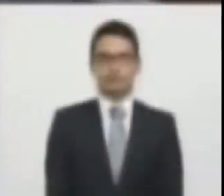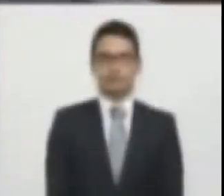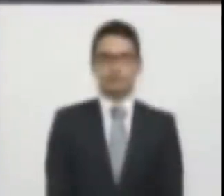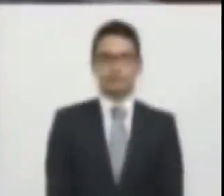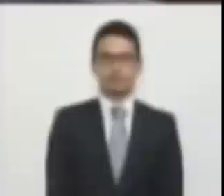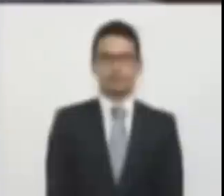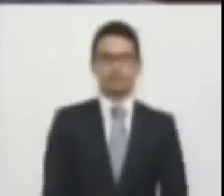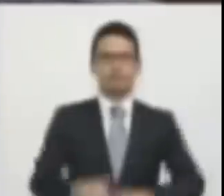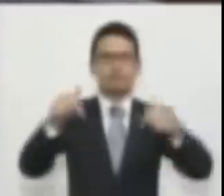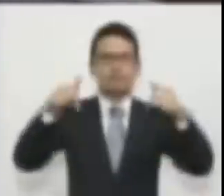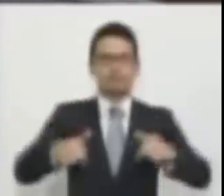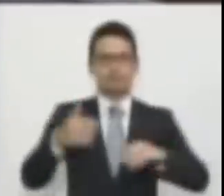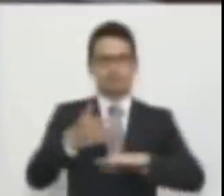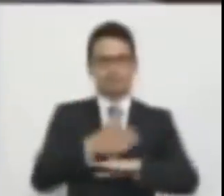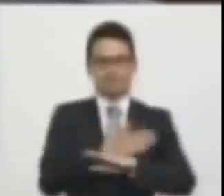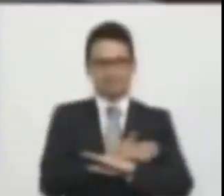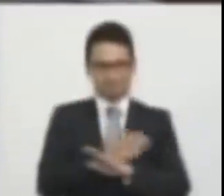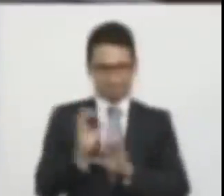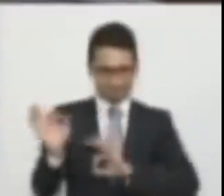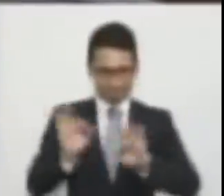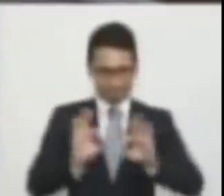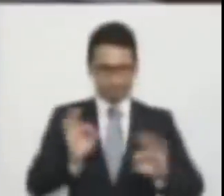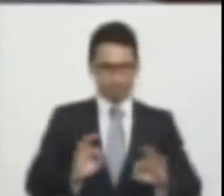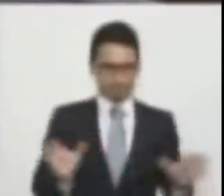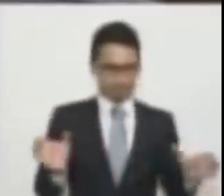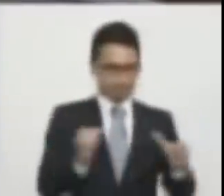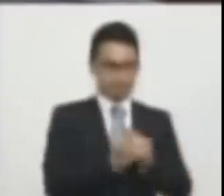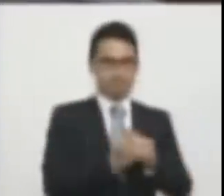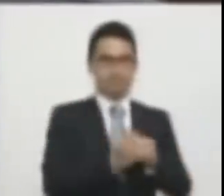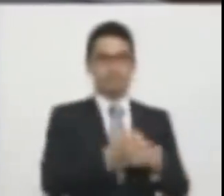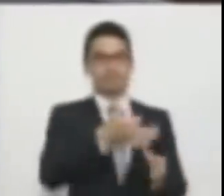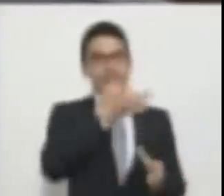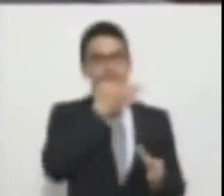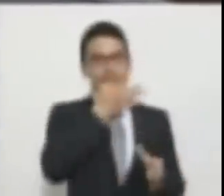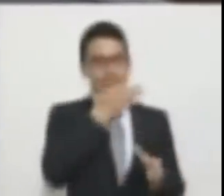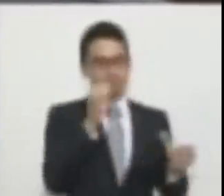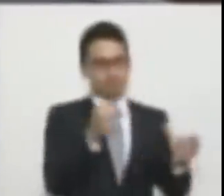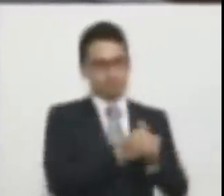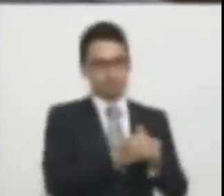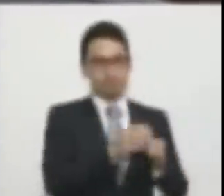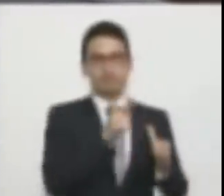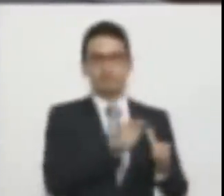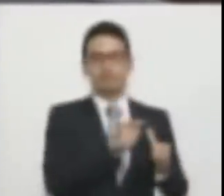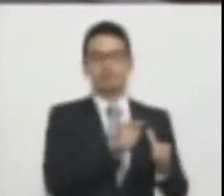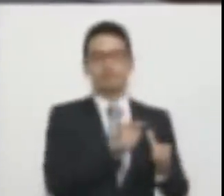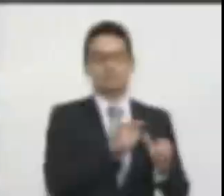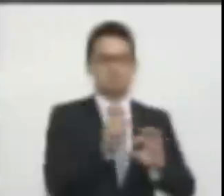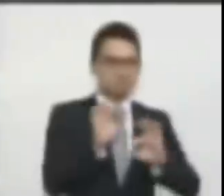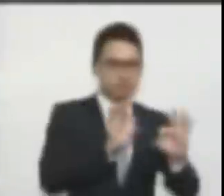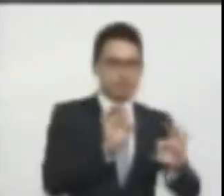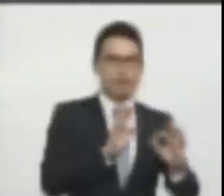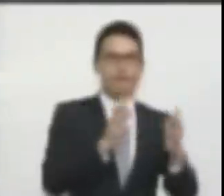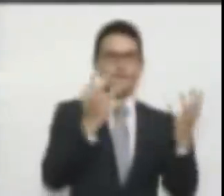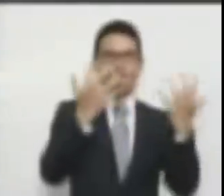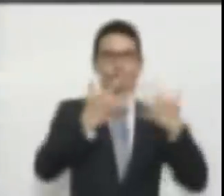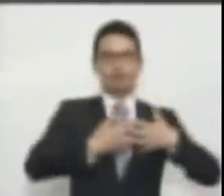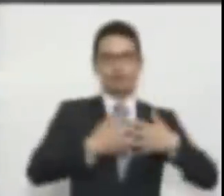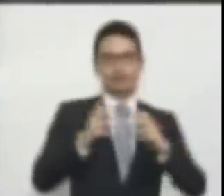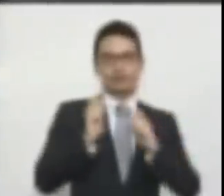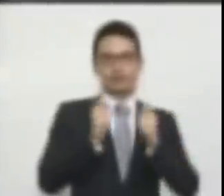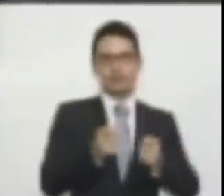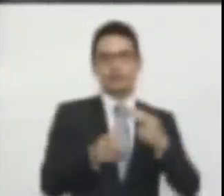aquí se organizó por el colectivo gay una función que ellos denominaron el